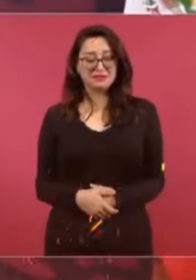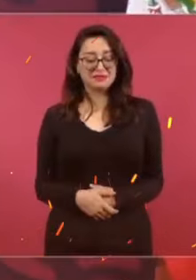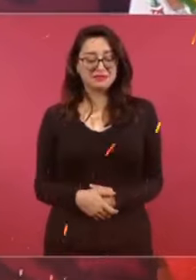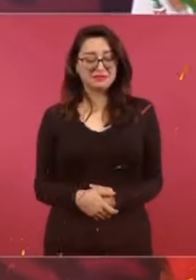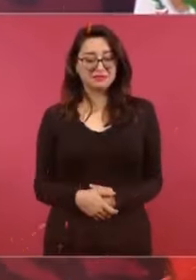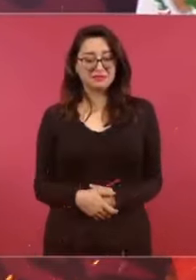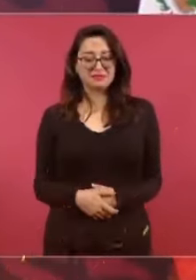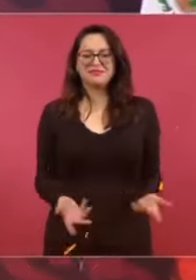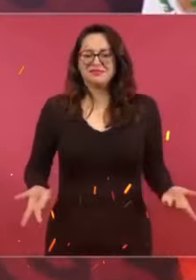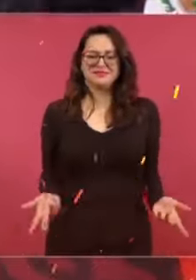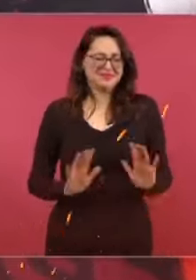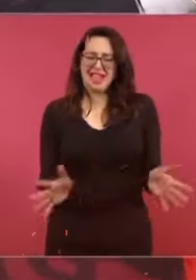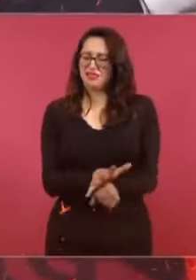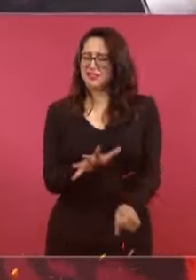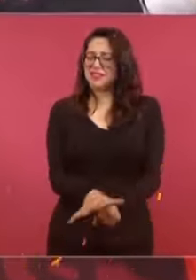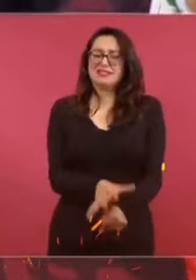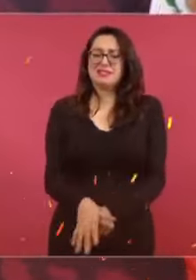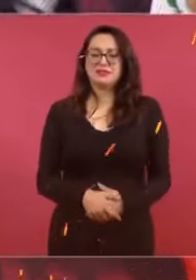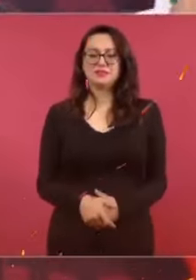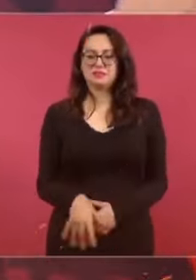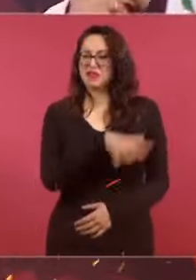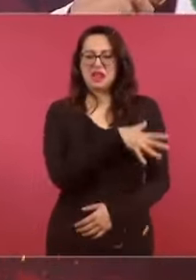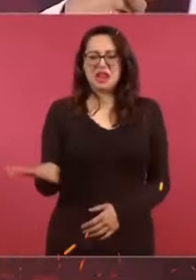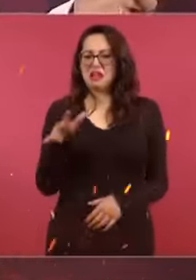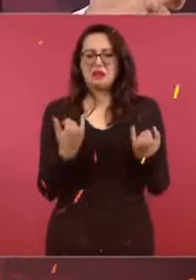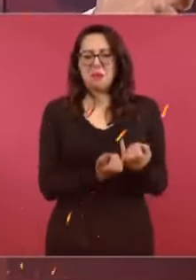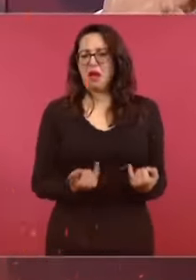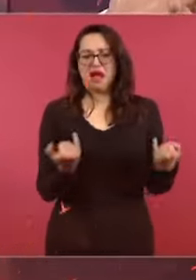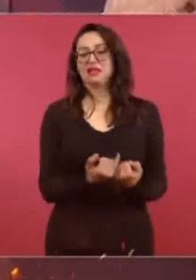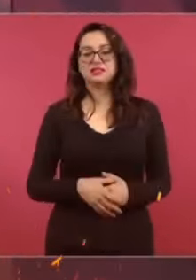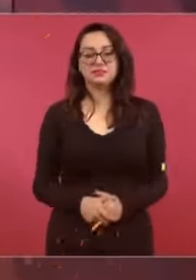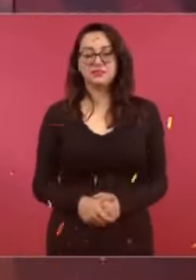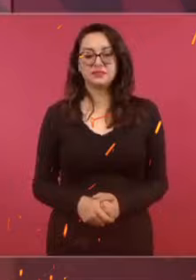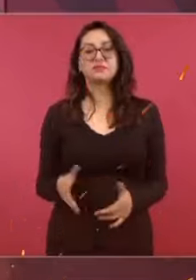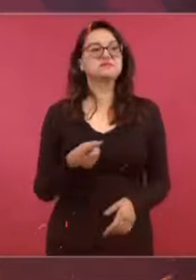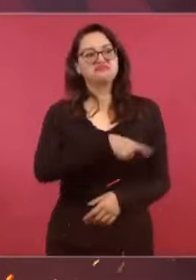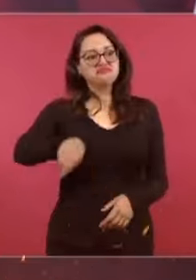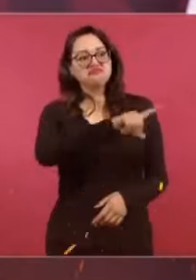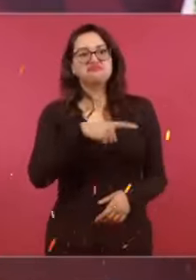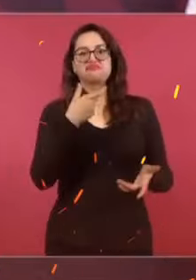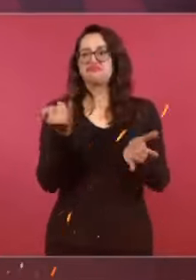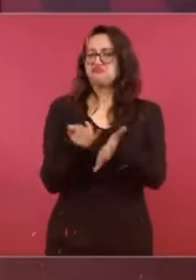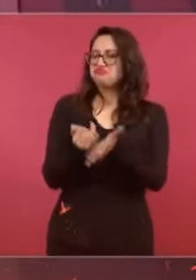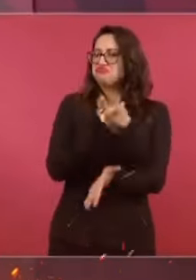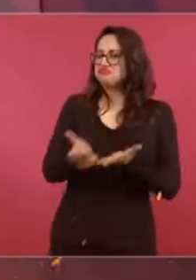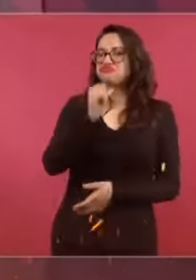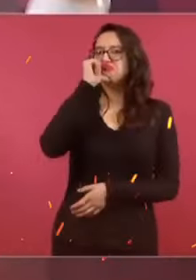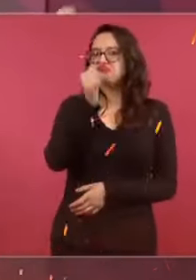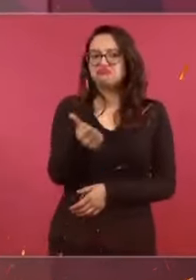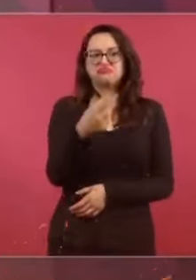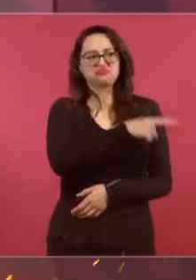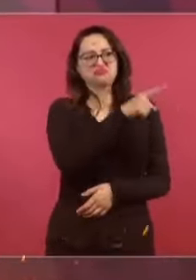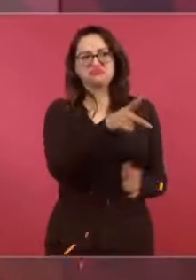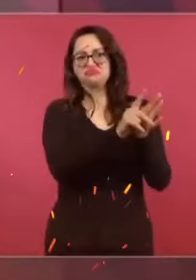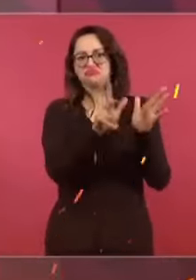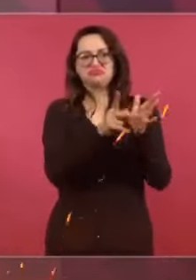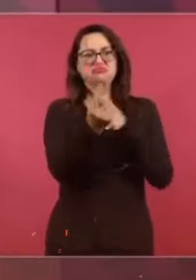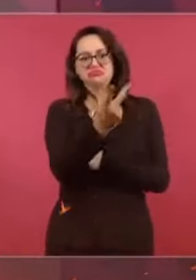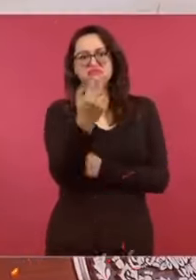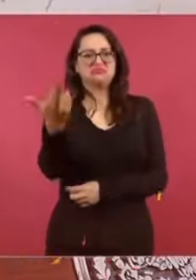Excélsior. ¿Y ya para qué? Hablo más. Pero en general, no pagaban impuestos. Todas esas empresas.